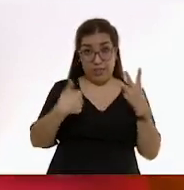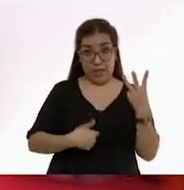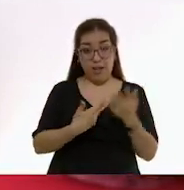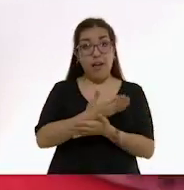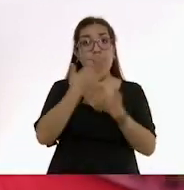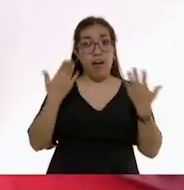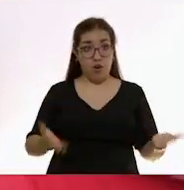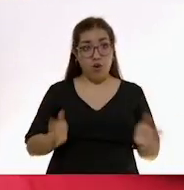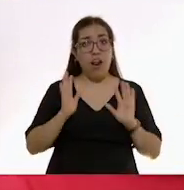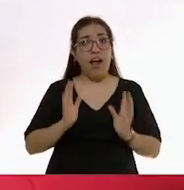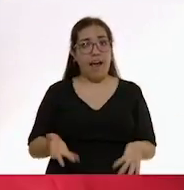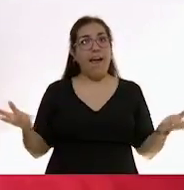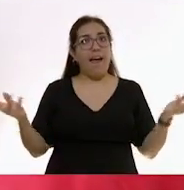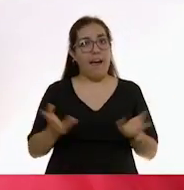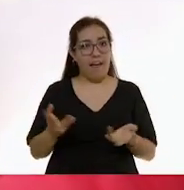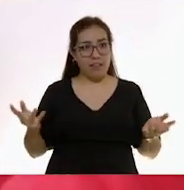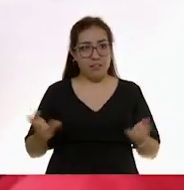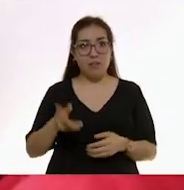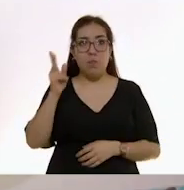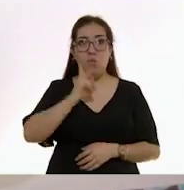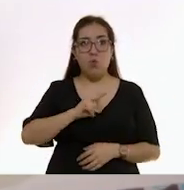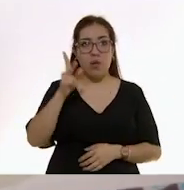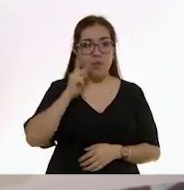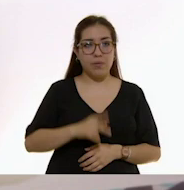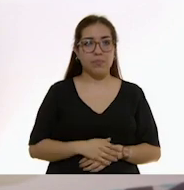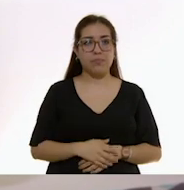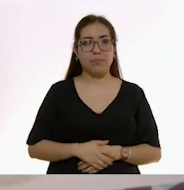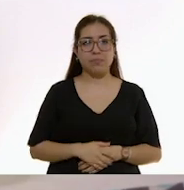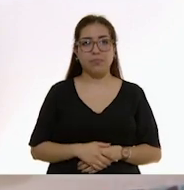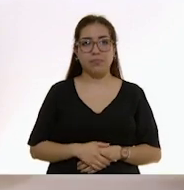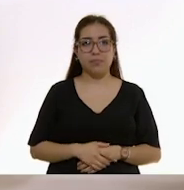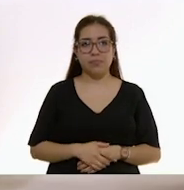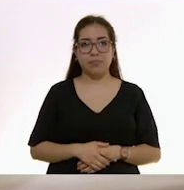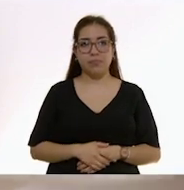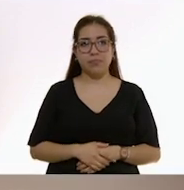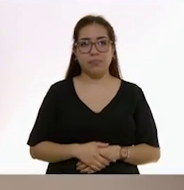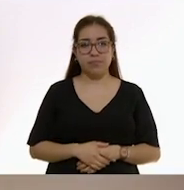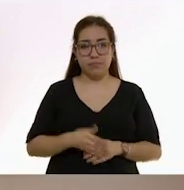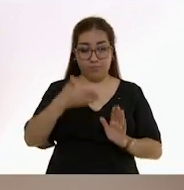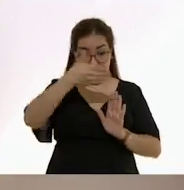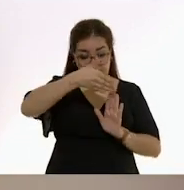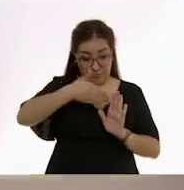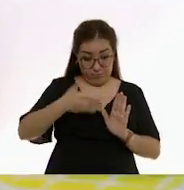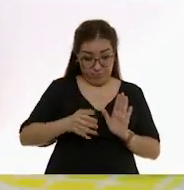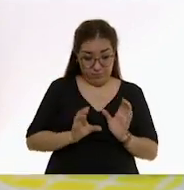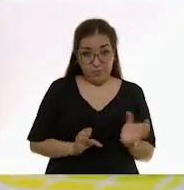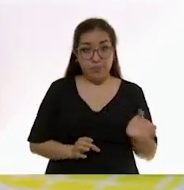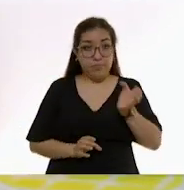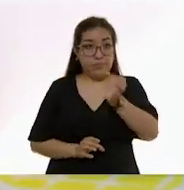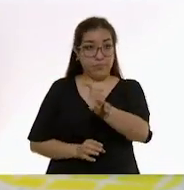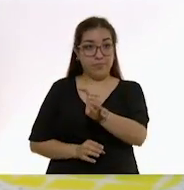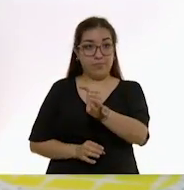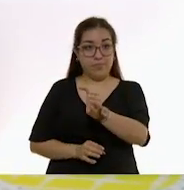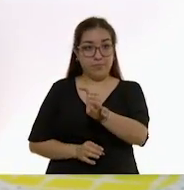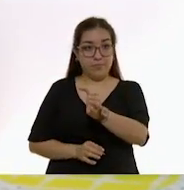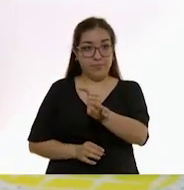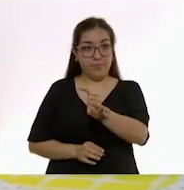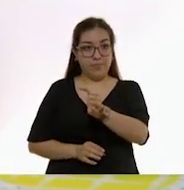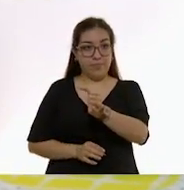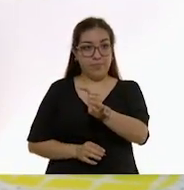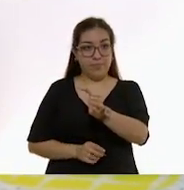el momento de descubrir su sabor. Corta la fruta, ábrela y muéstrala a tu hijo o hija.